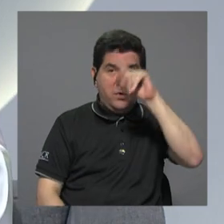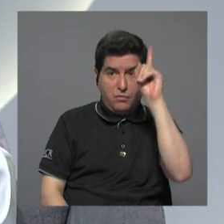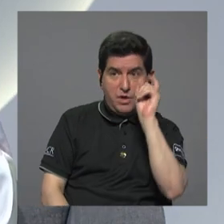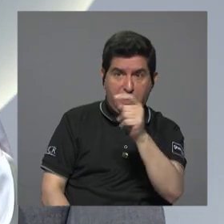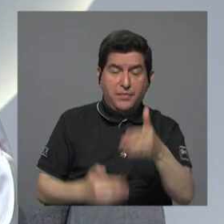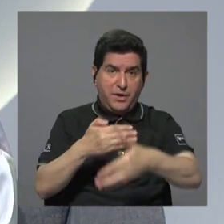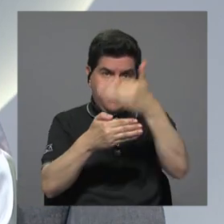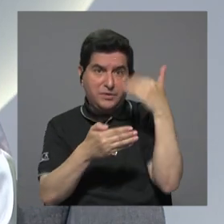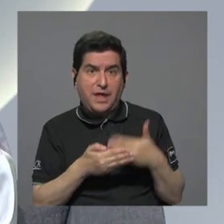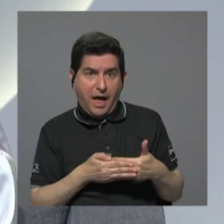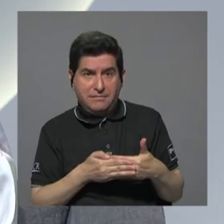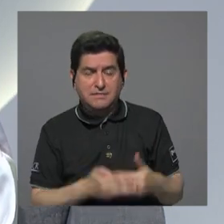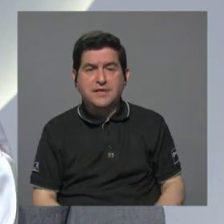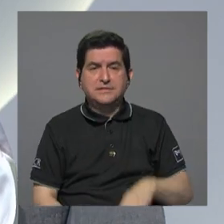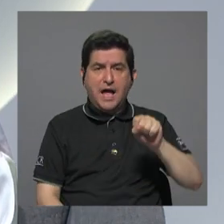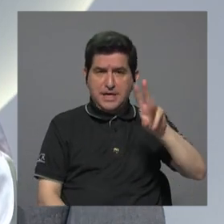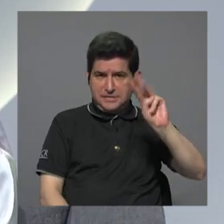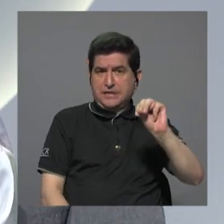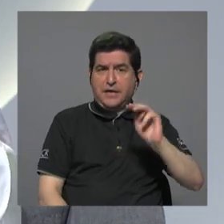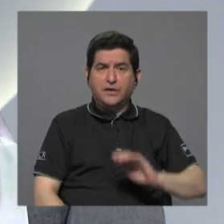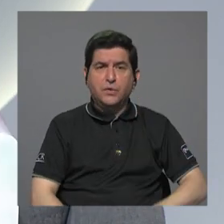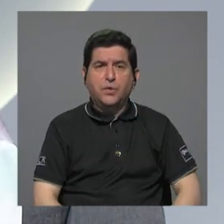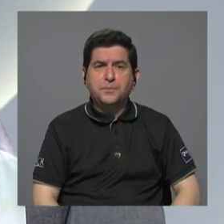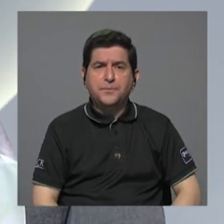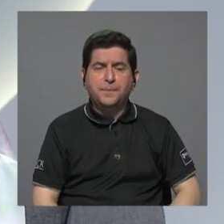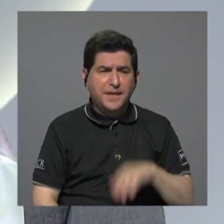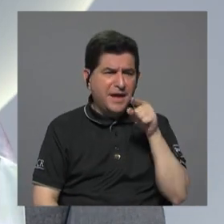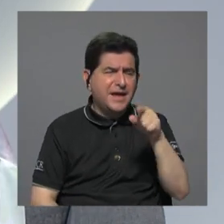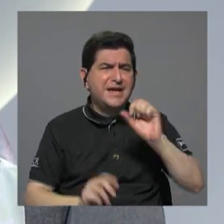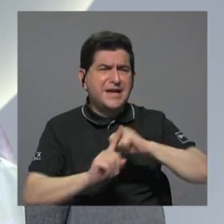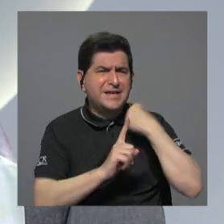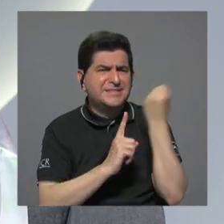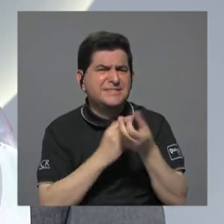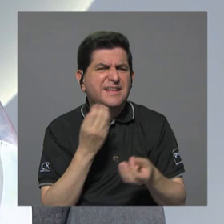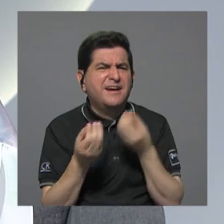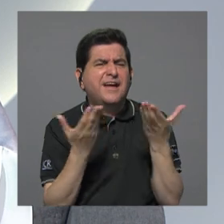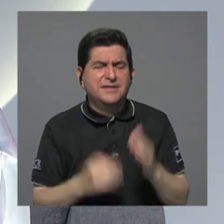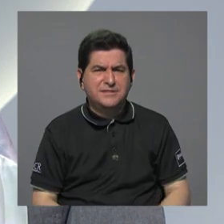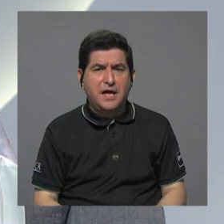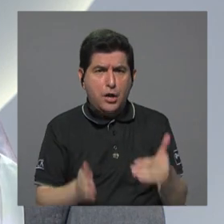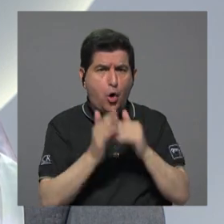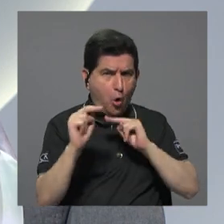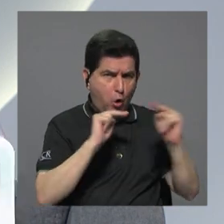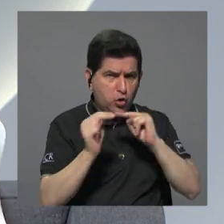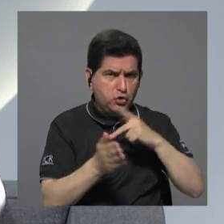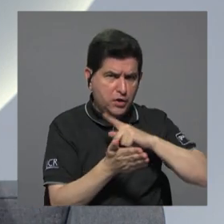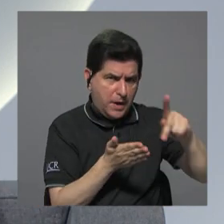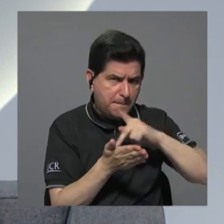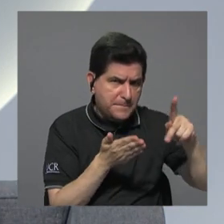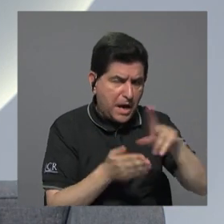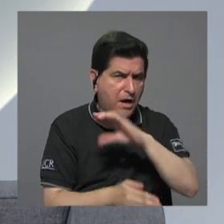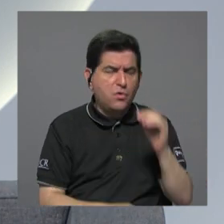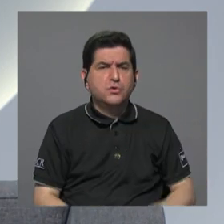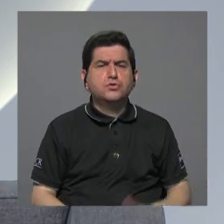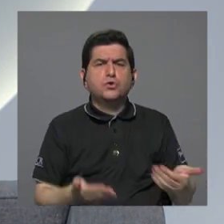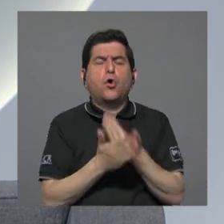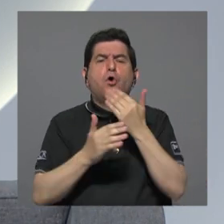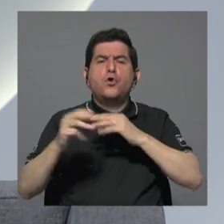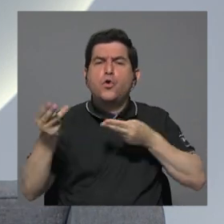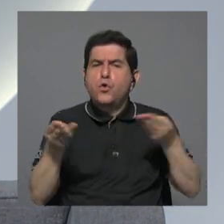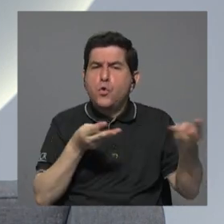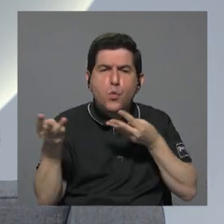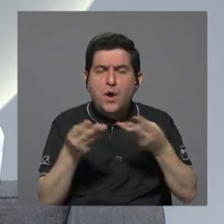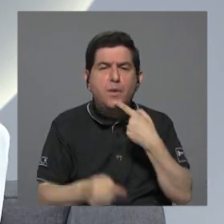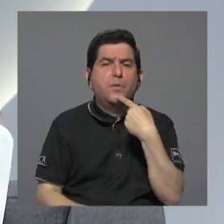preguntando a don Sergio Mena sobre esta situación. Hay que renegociar tarifas o buscar nuevos mercados